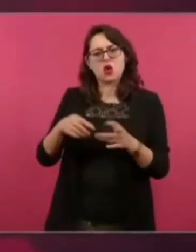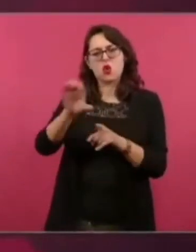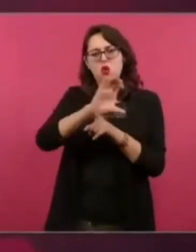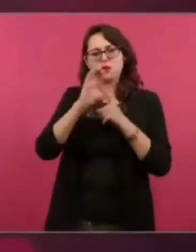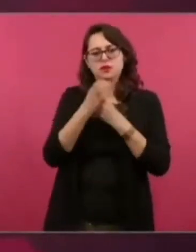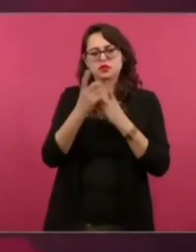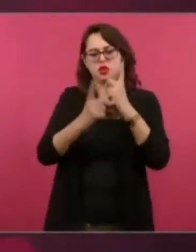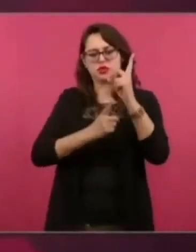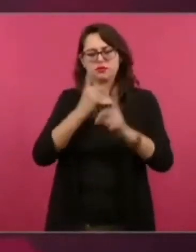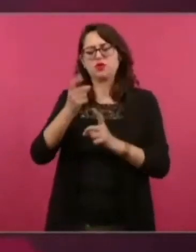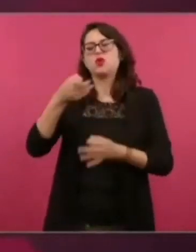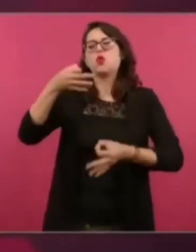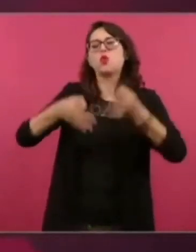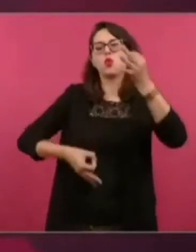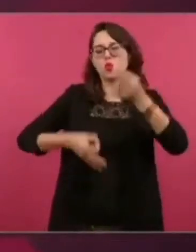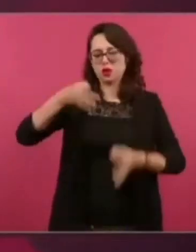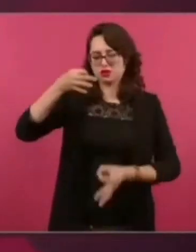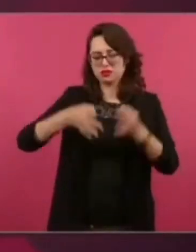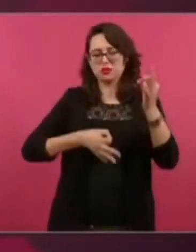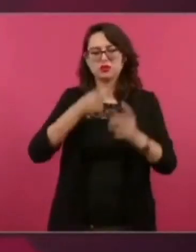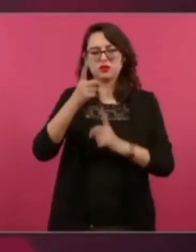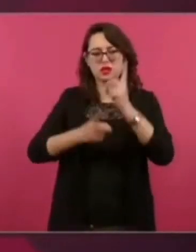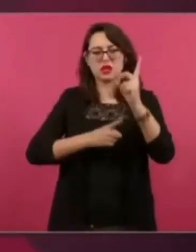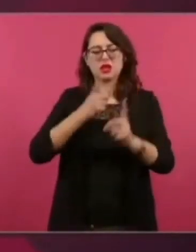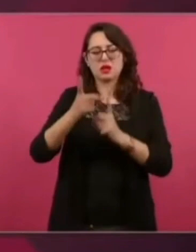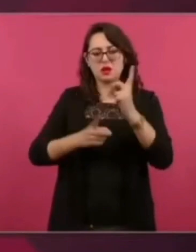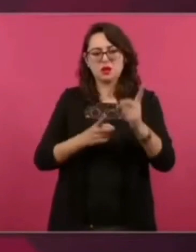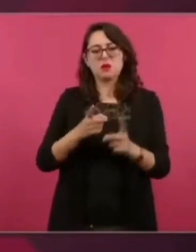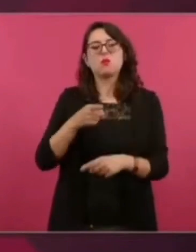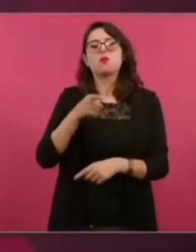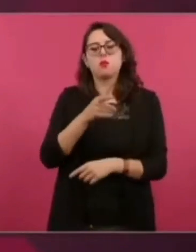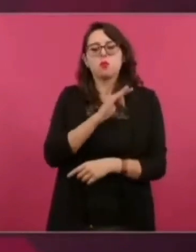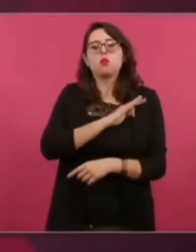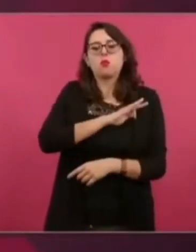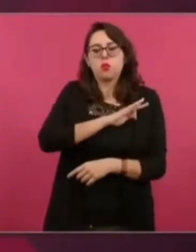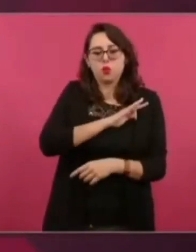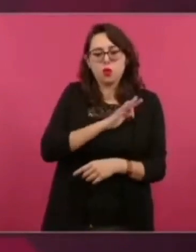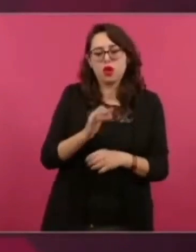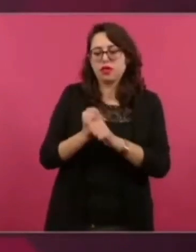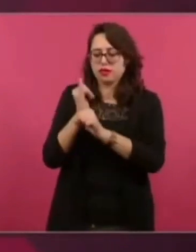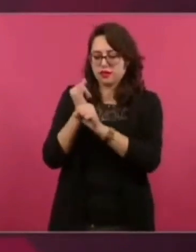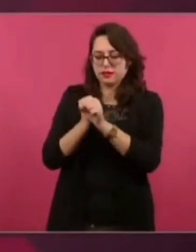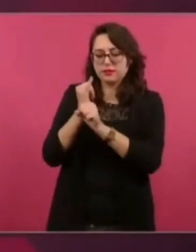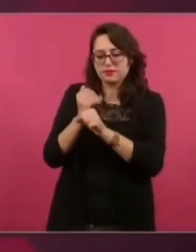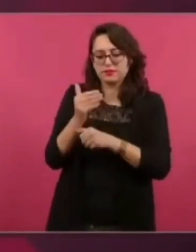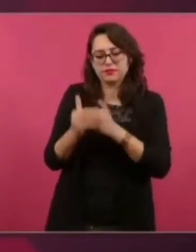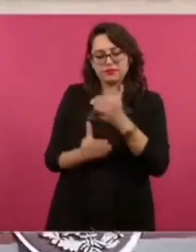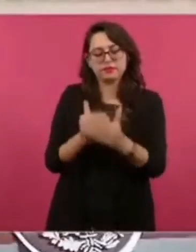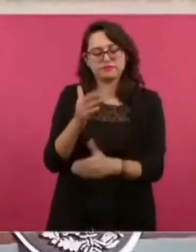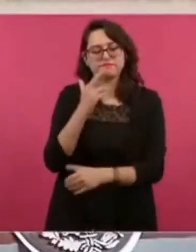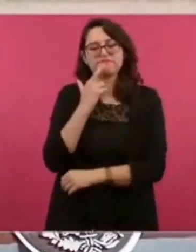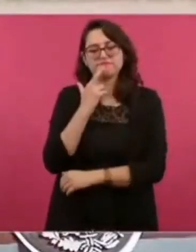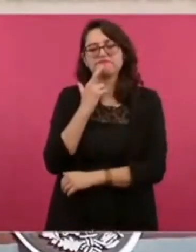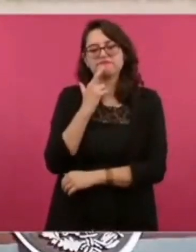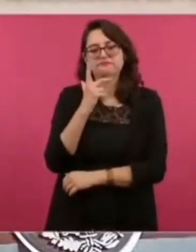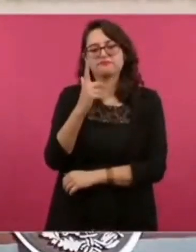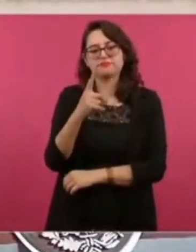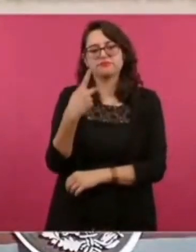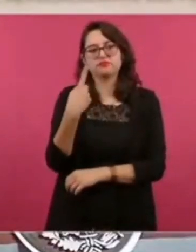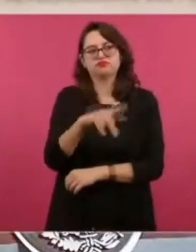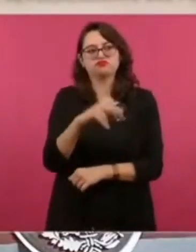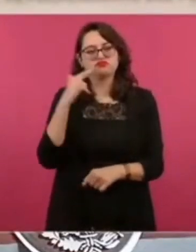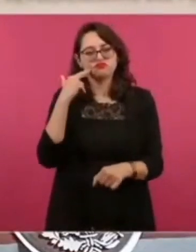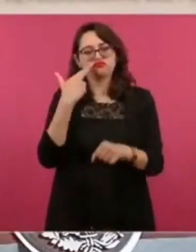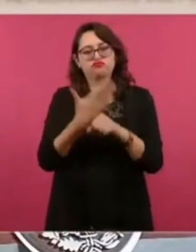este tribunal de acá sí puede hacer la la